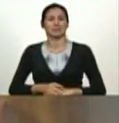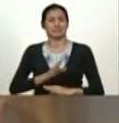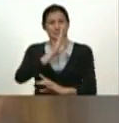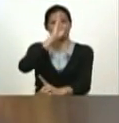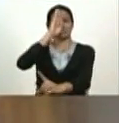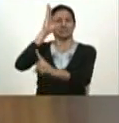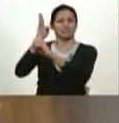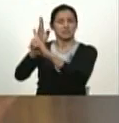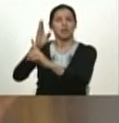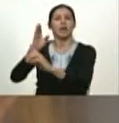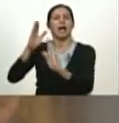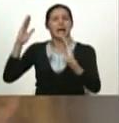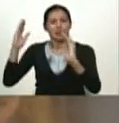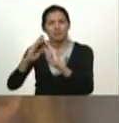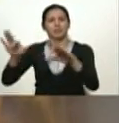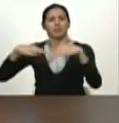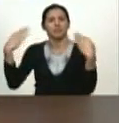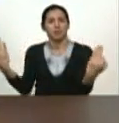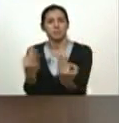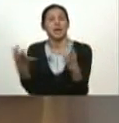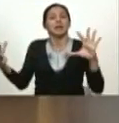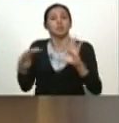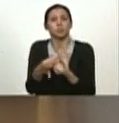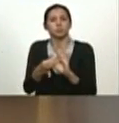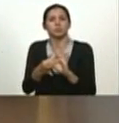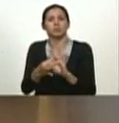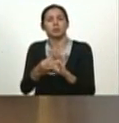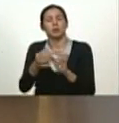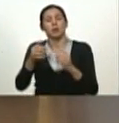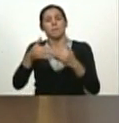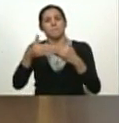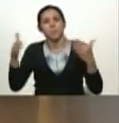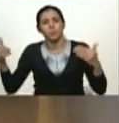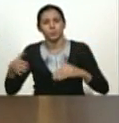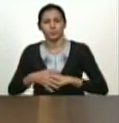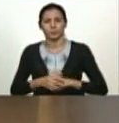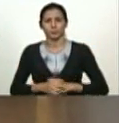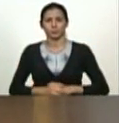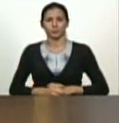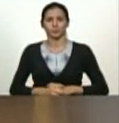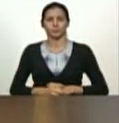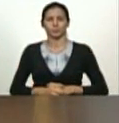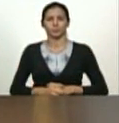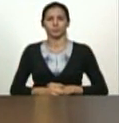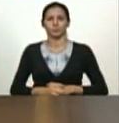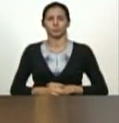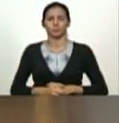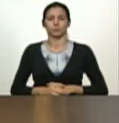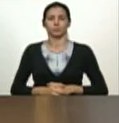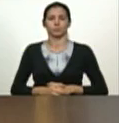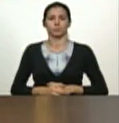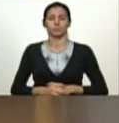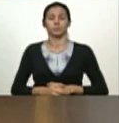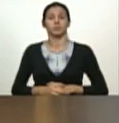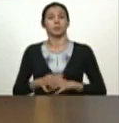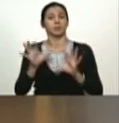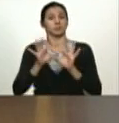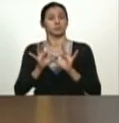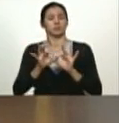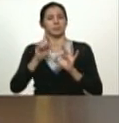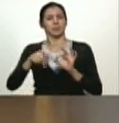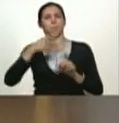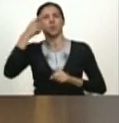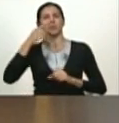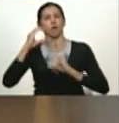comunidad que articule las fuerzas sociales y que llegue a toda la sociedad y además articular una poderosa política